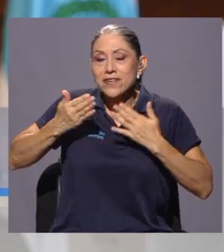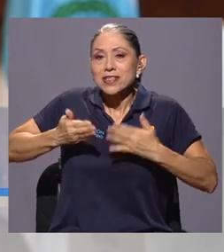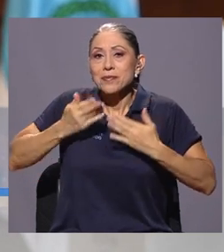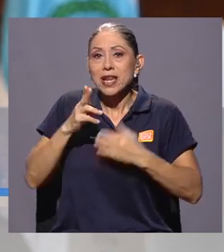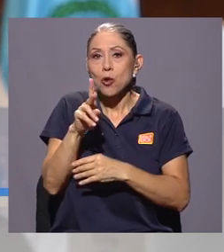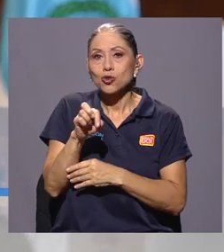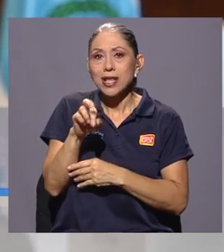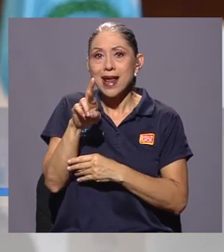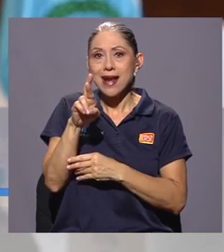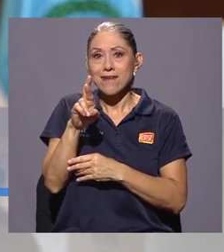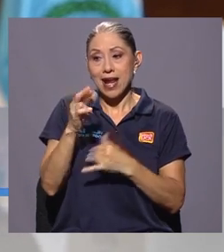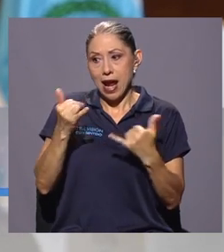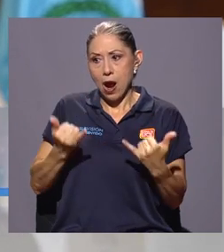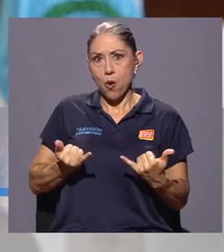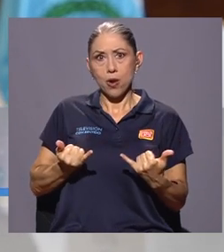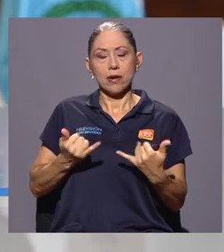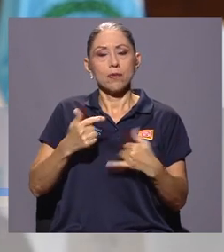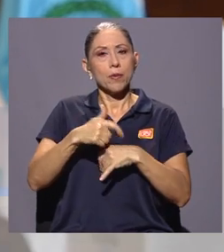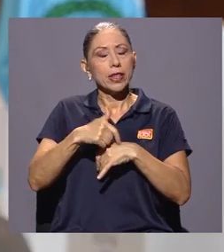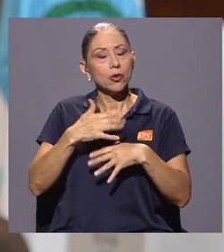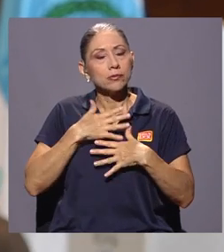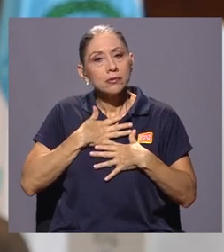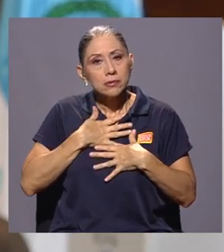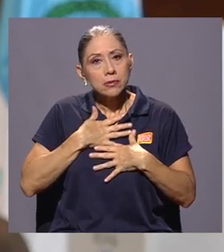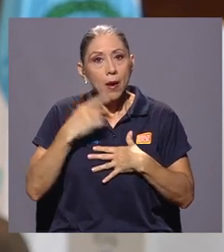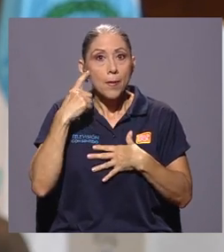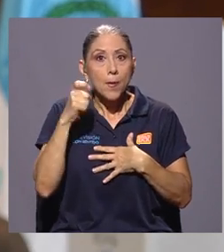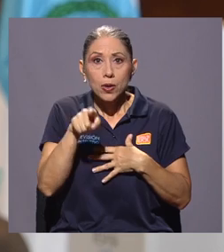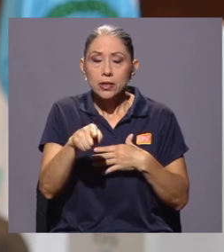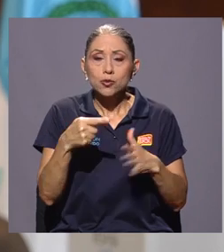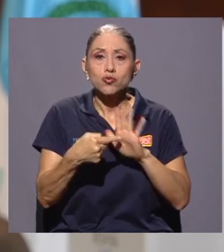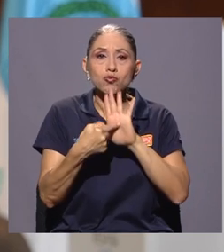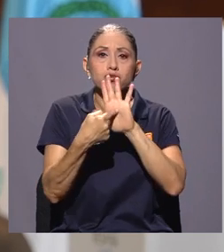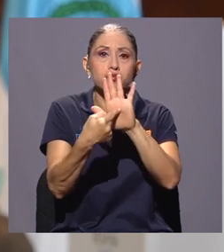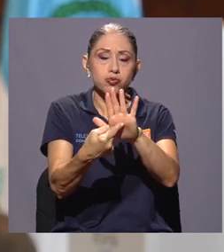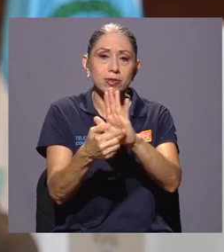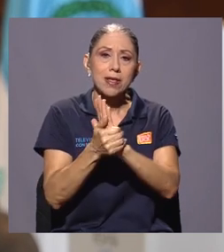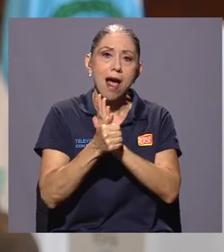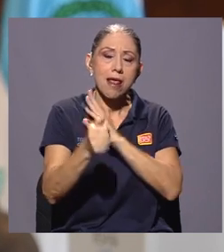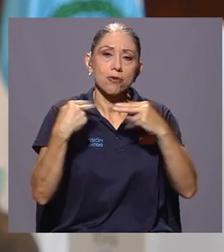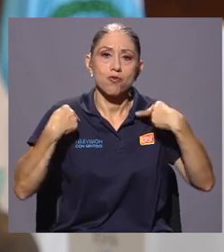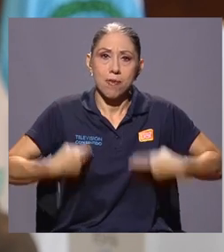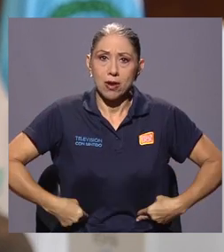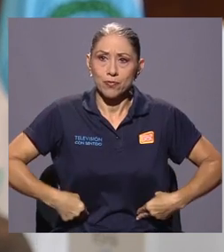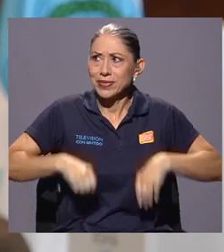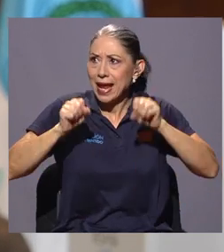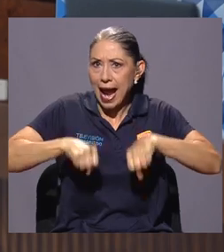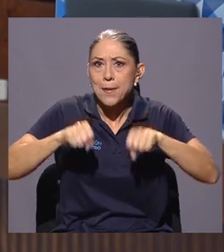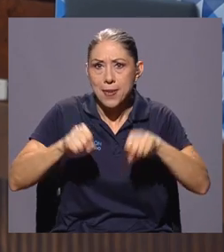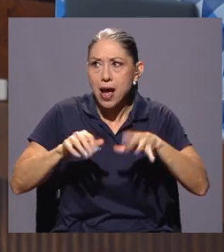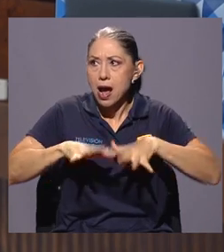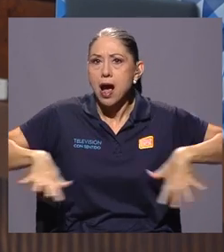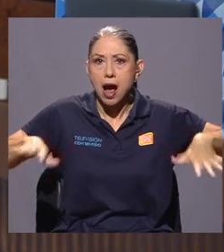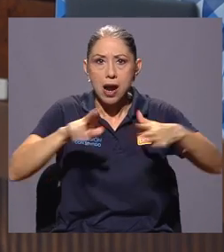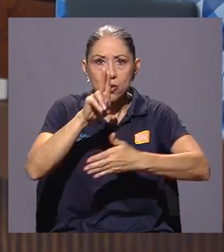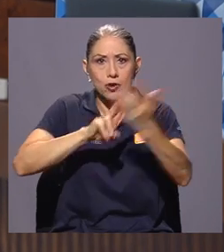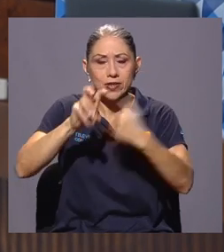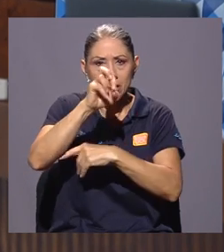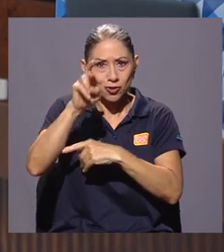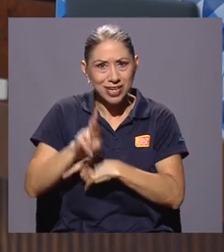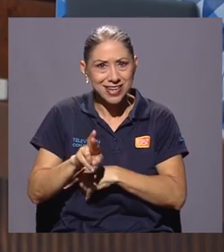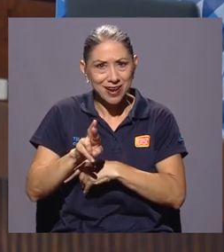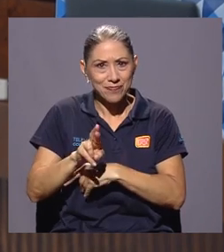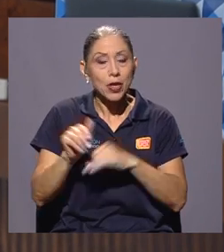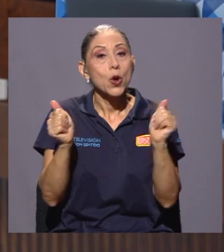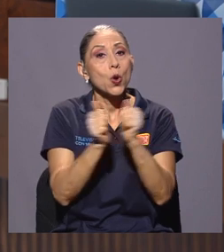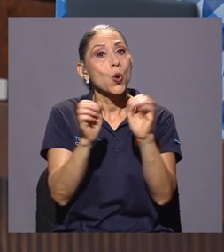porque es un reflejo del talento humano y la capacidad instalada que hay en la Universidad de Costa Rica, ya que a través